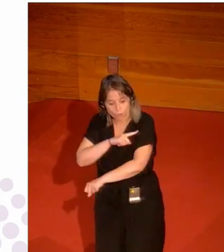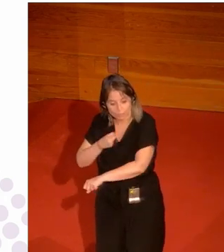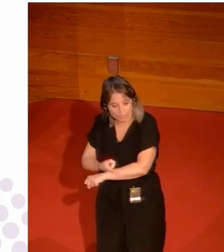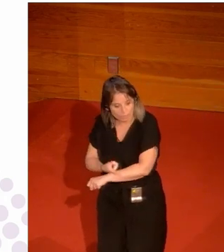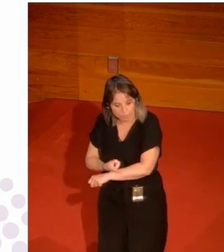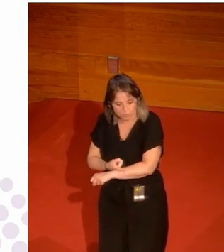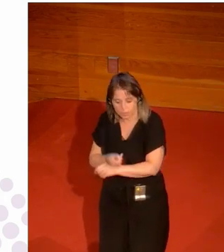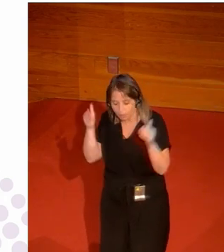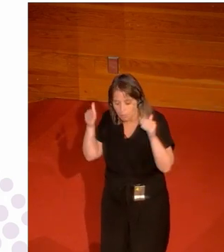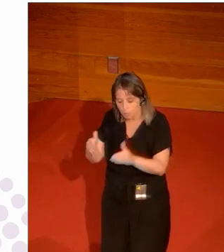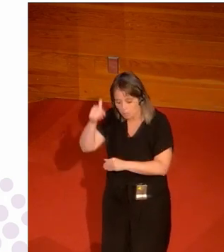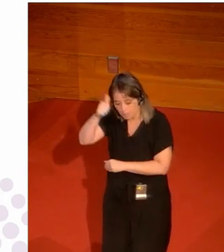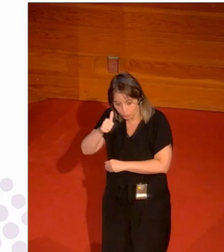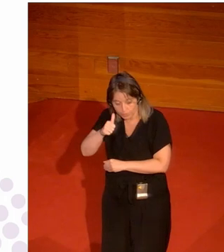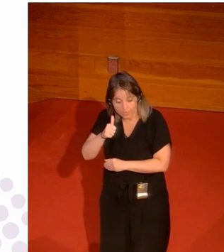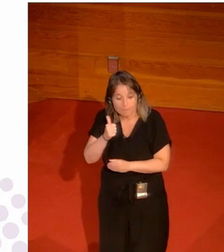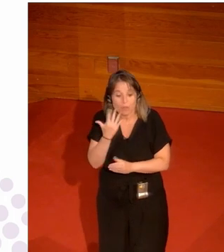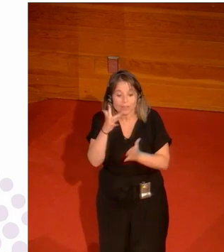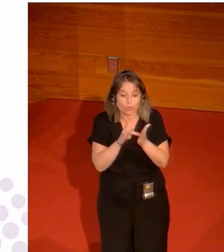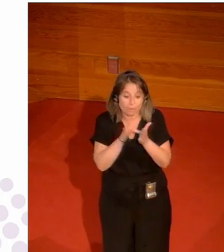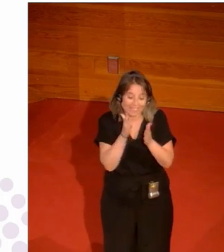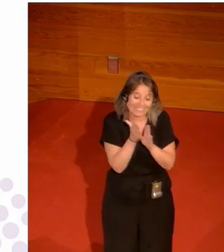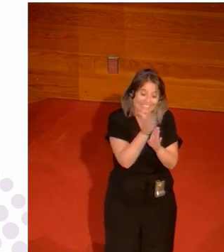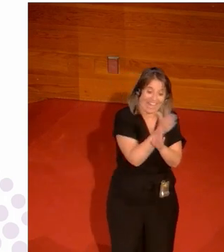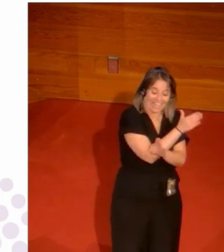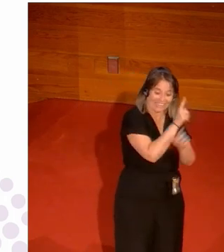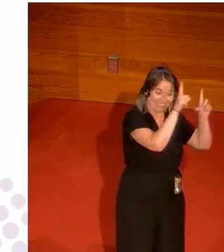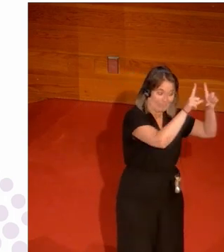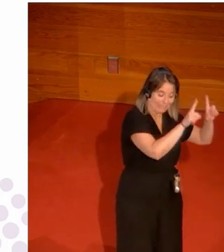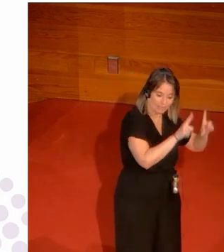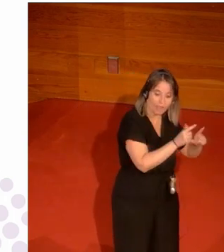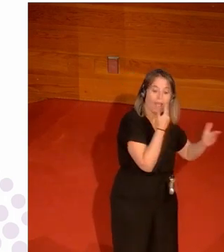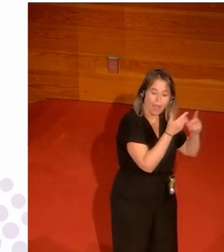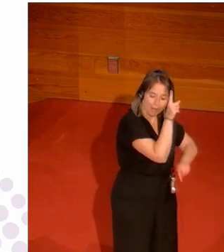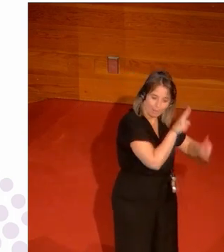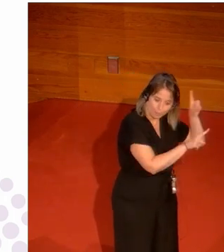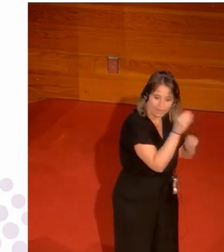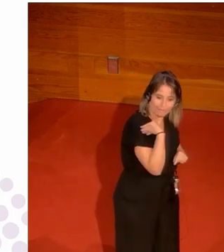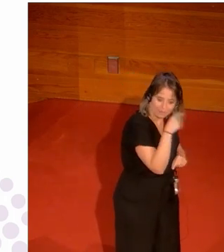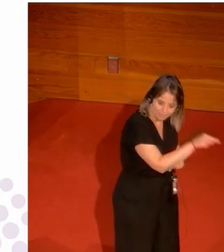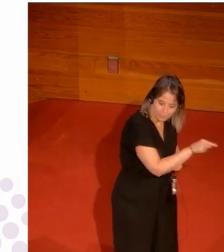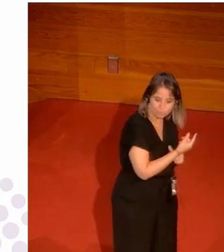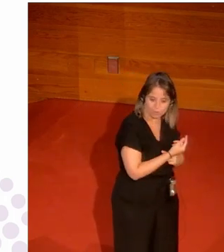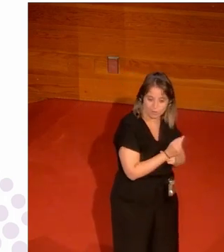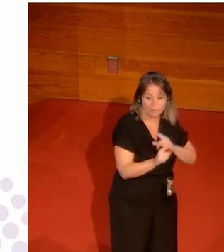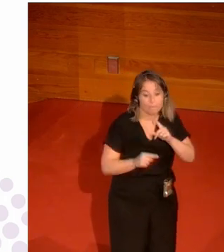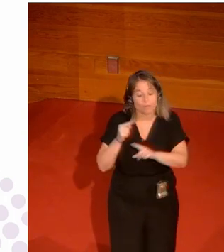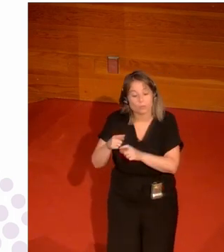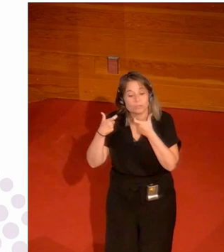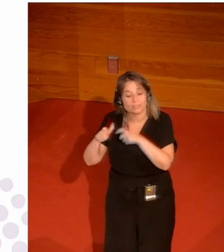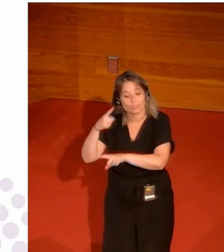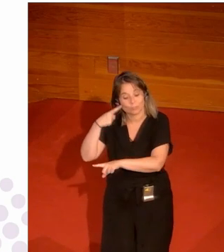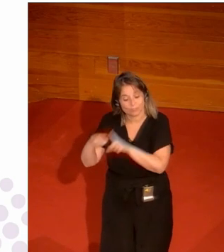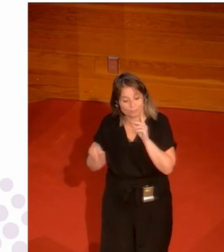una competición masculina cuando cinco páginas antes el equipo el periódico en sí se ha tomado la maliste de hacer tres páginas portada